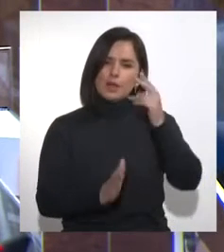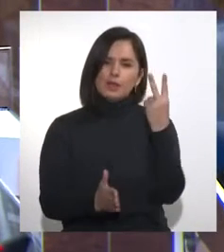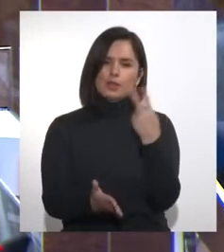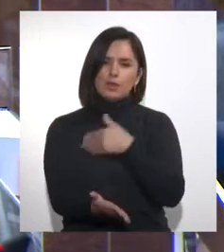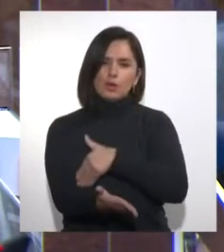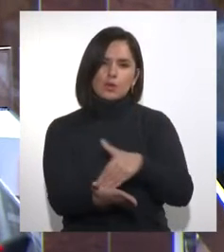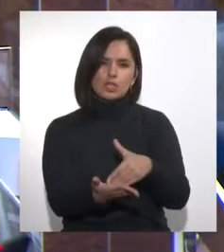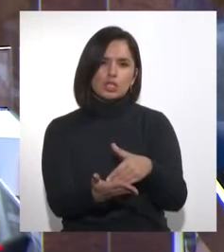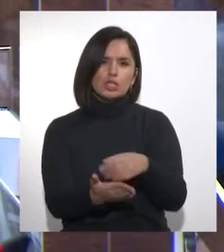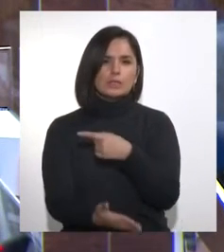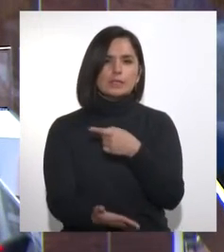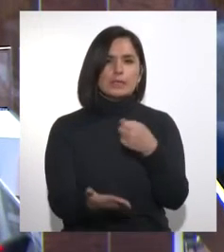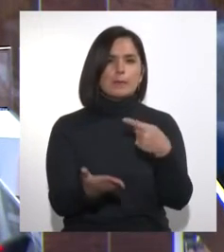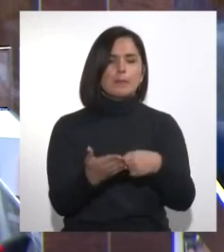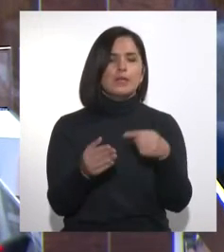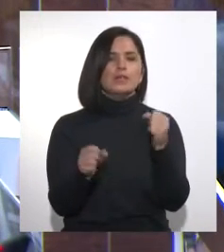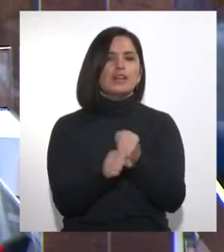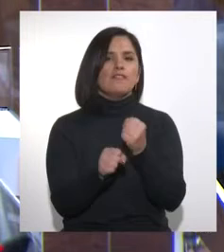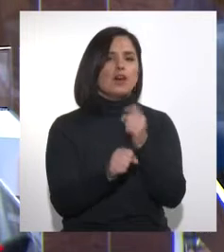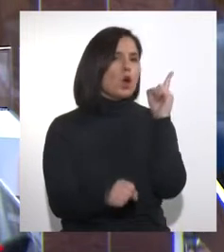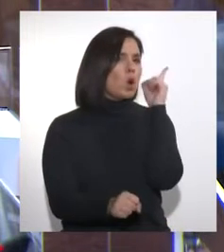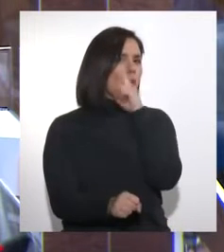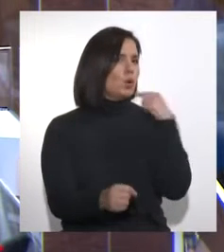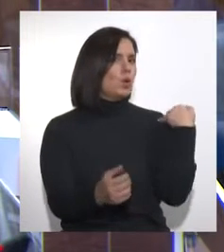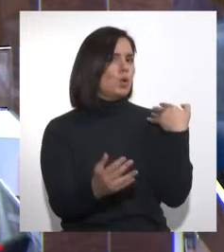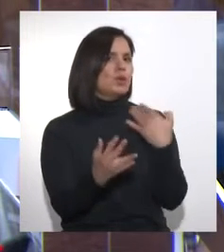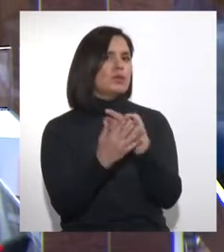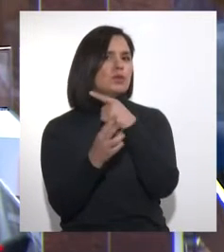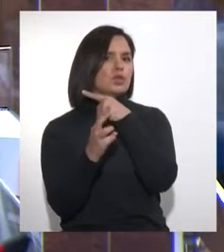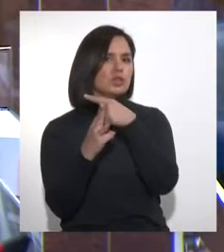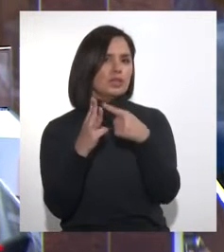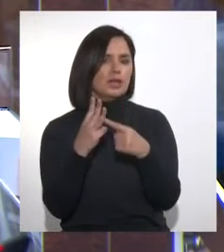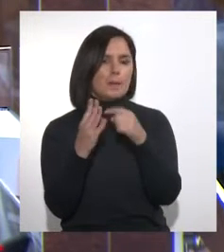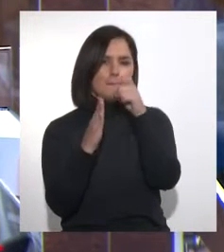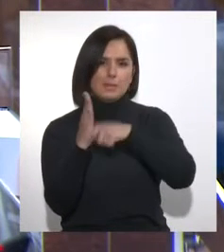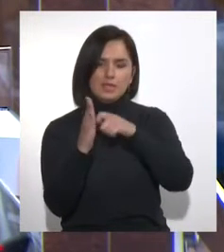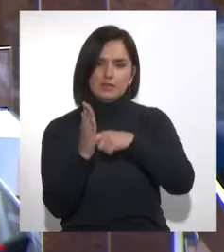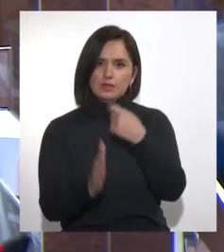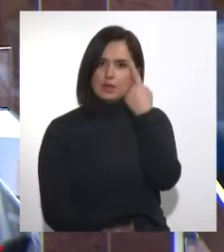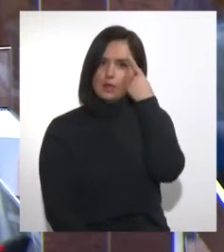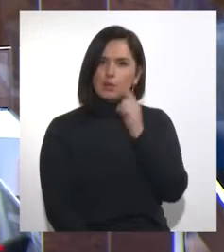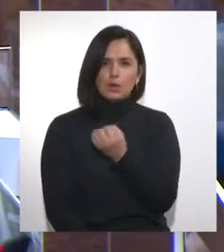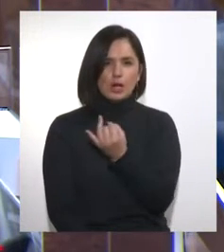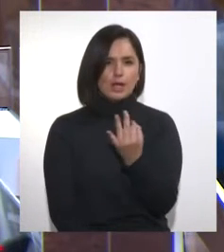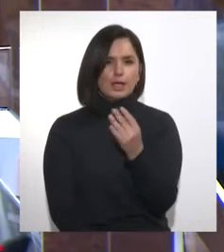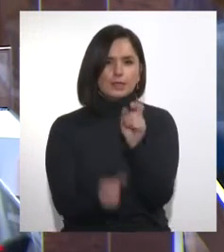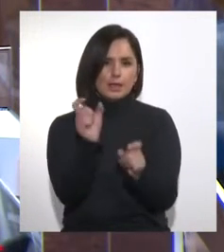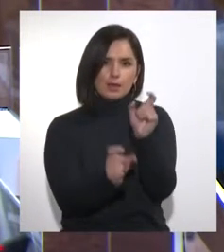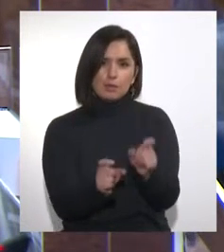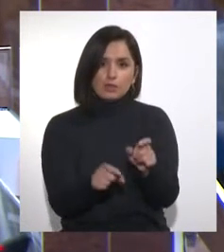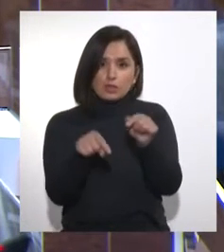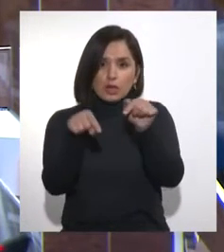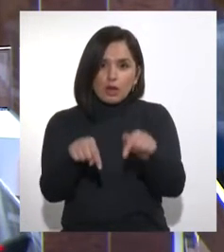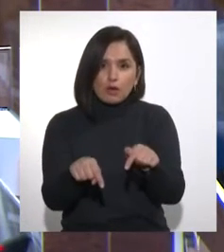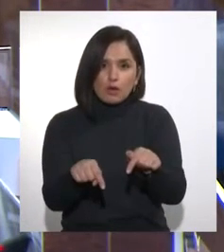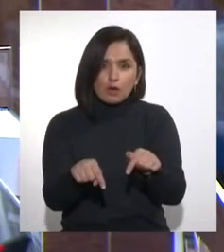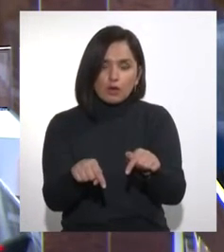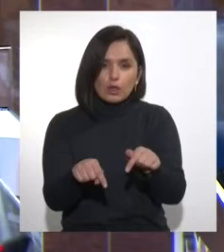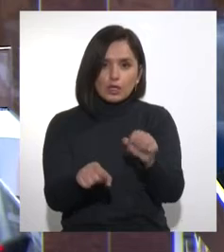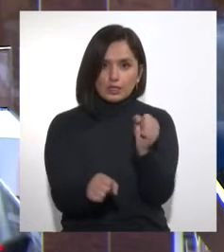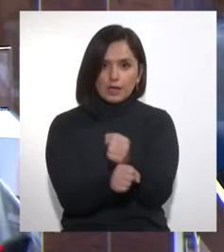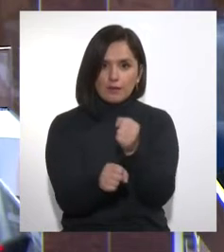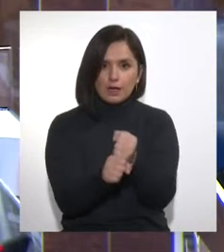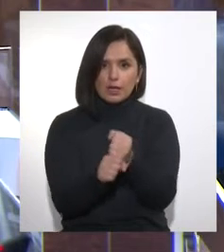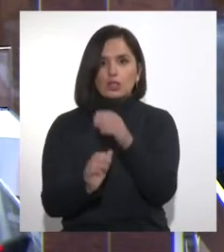.000 trabajos en los últimos tres meses. Pero lo peor es que la cantidad de personas en el mercado laboral hoy es menor que las